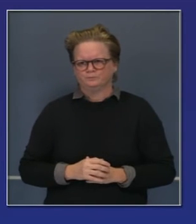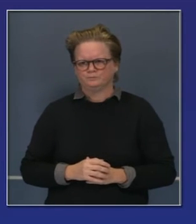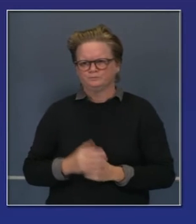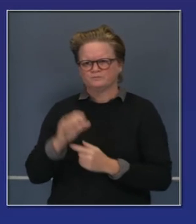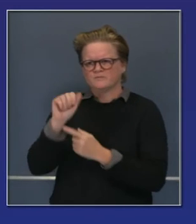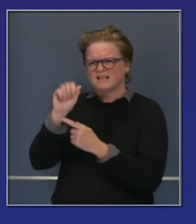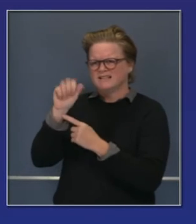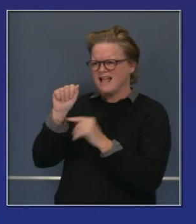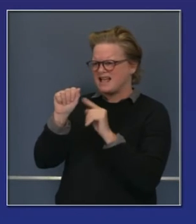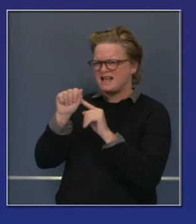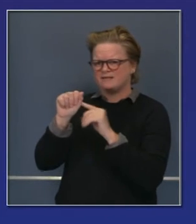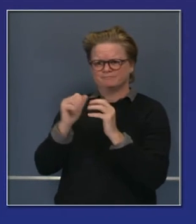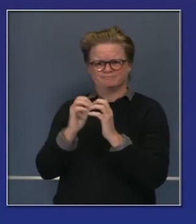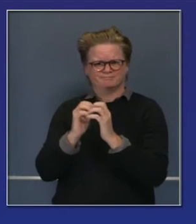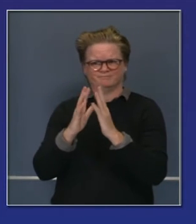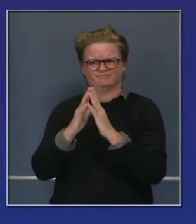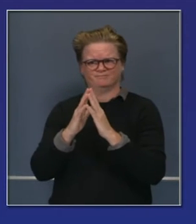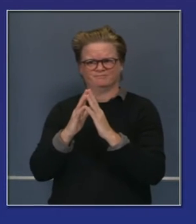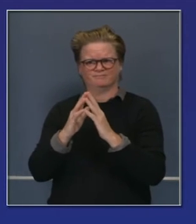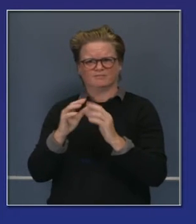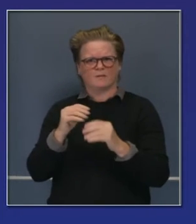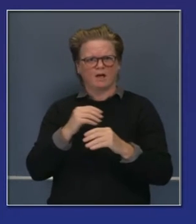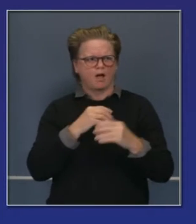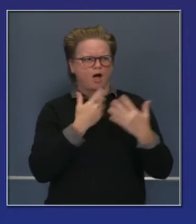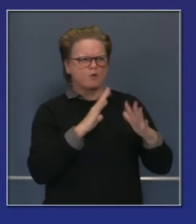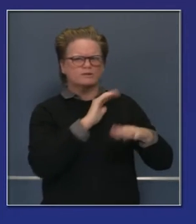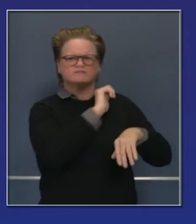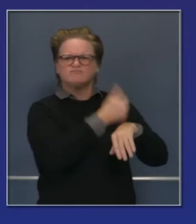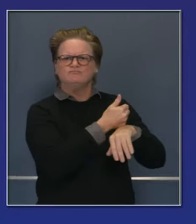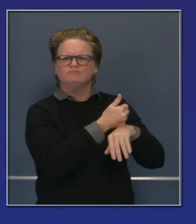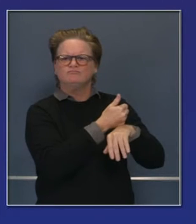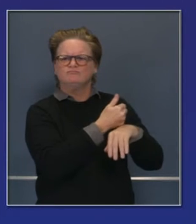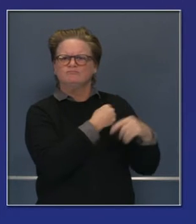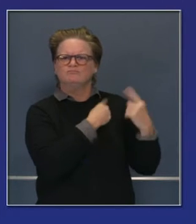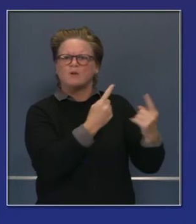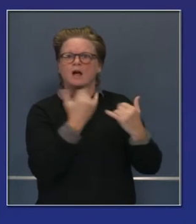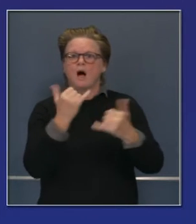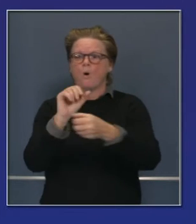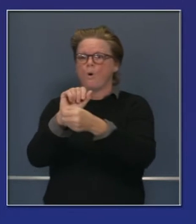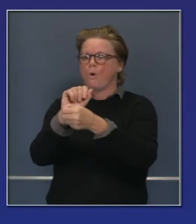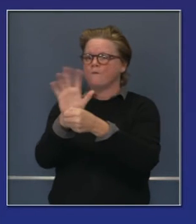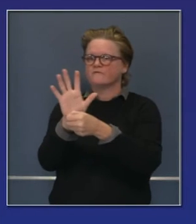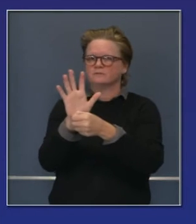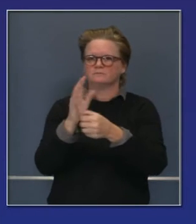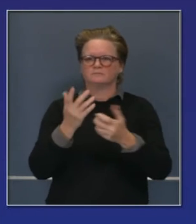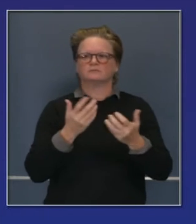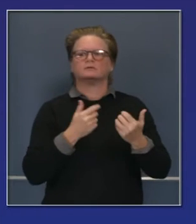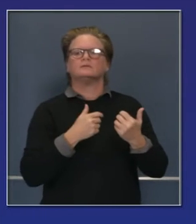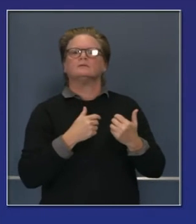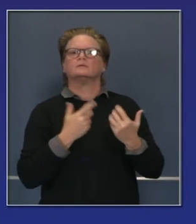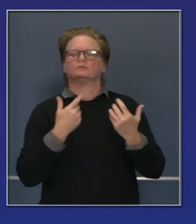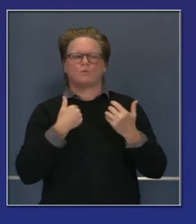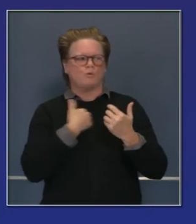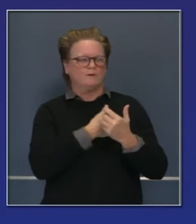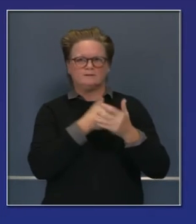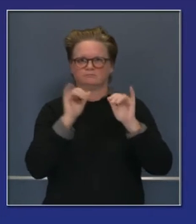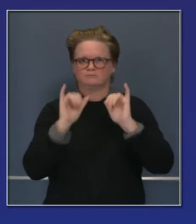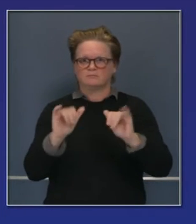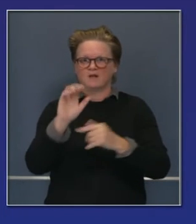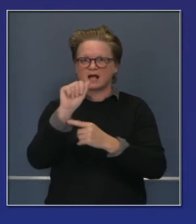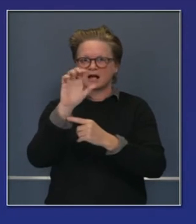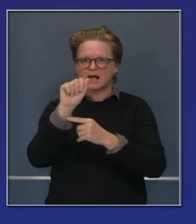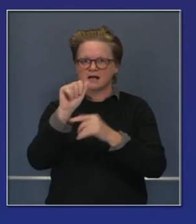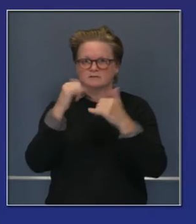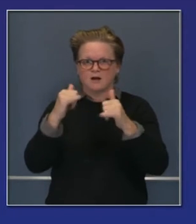de cobertura médica. No hay ningún estado como California que haya hecho más para estas dos cosas. Hemos dado una